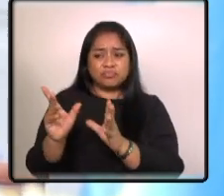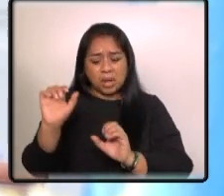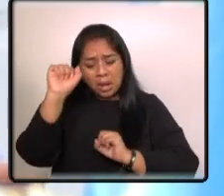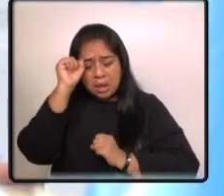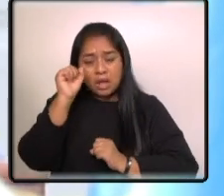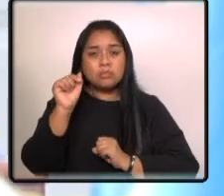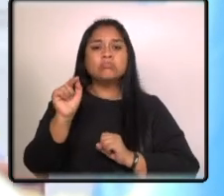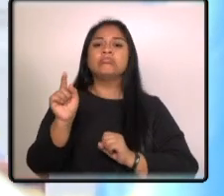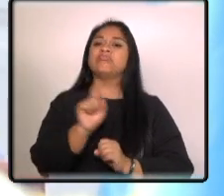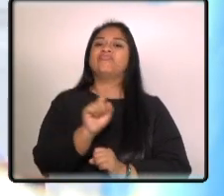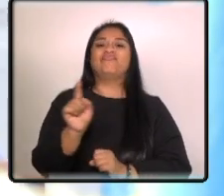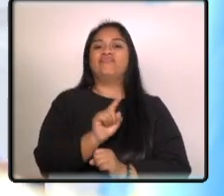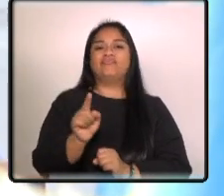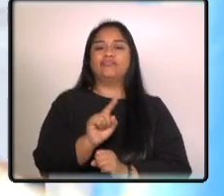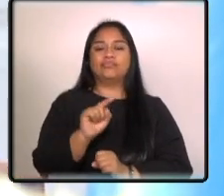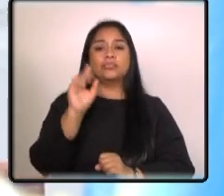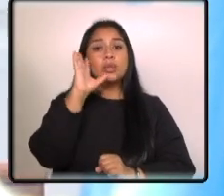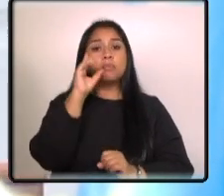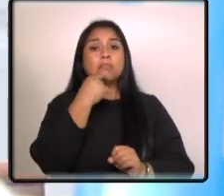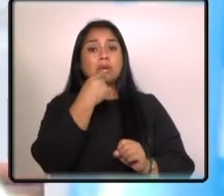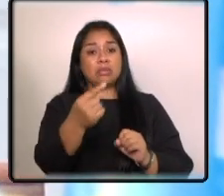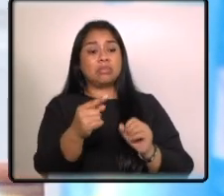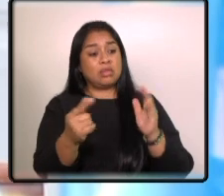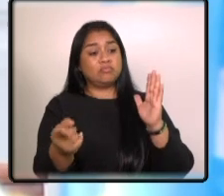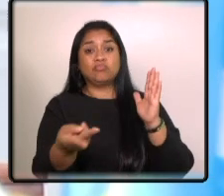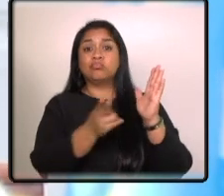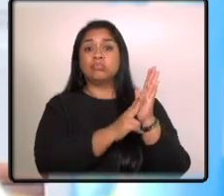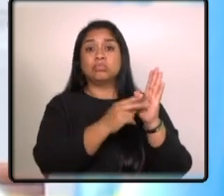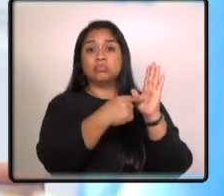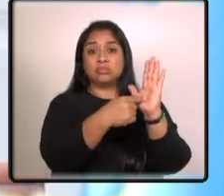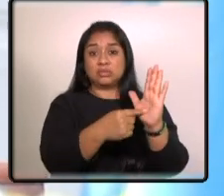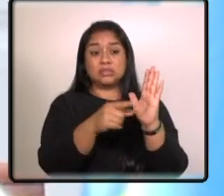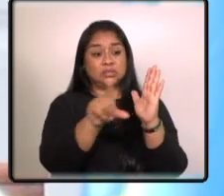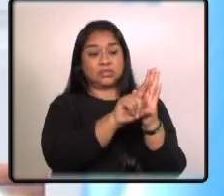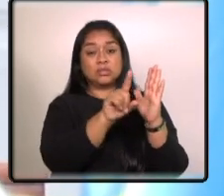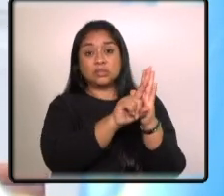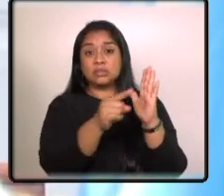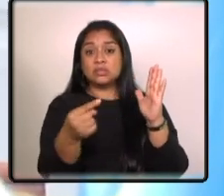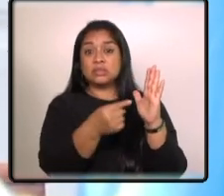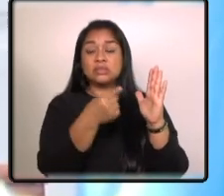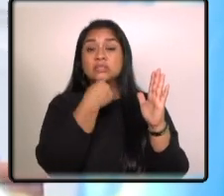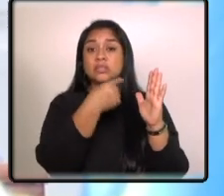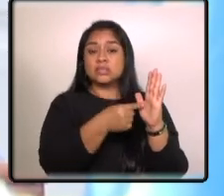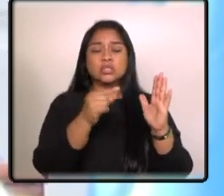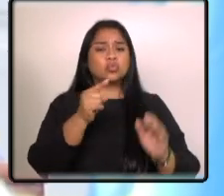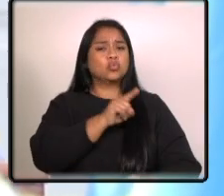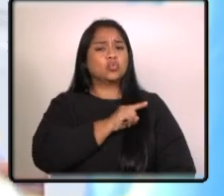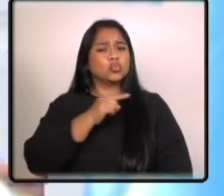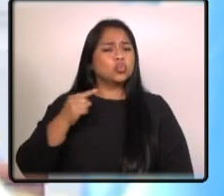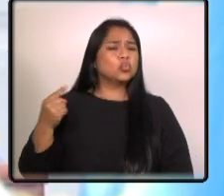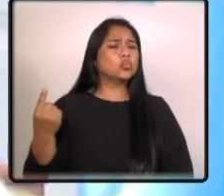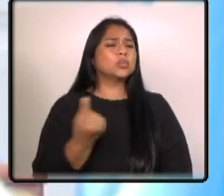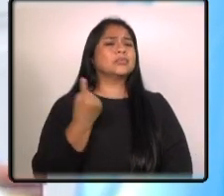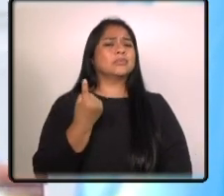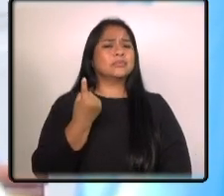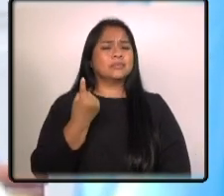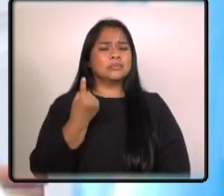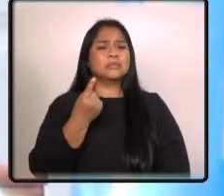como está denominado y consignado constitucionalmente única y exclusivamente